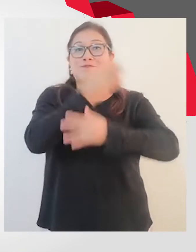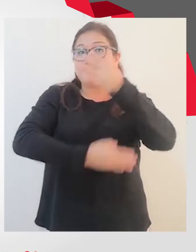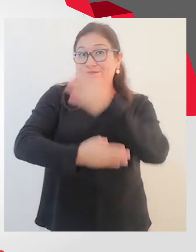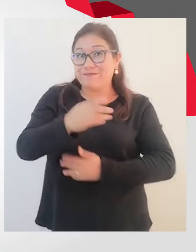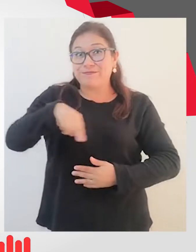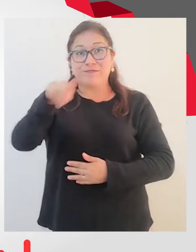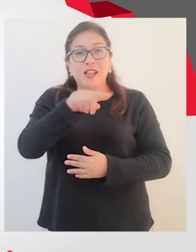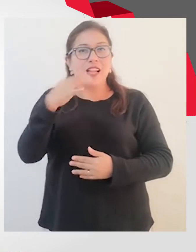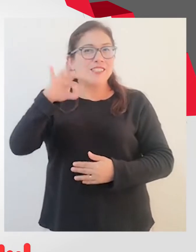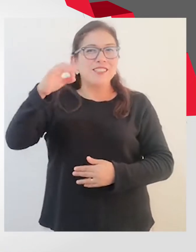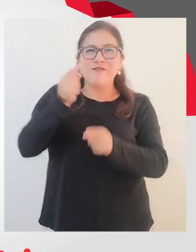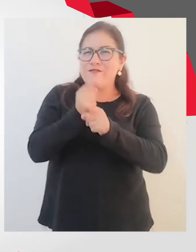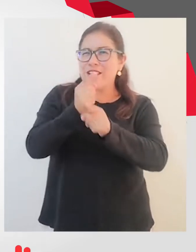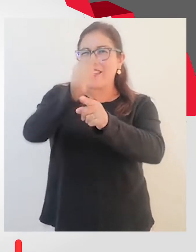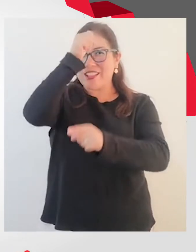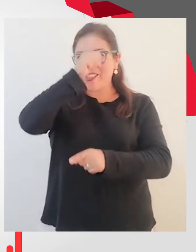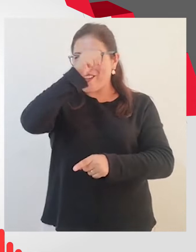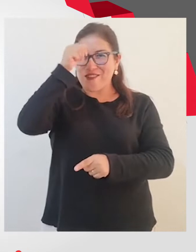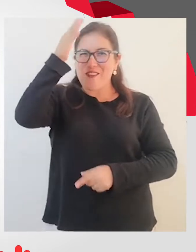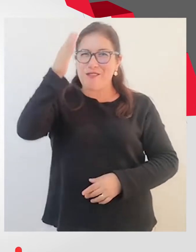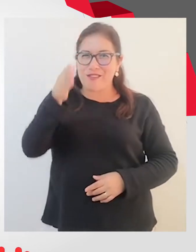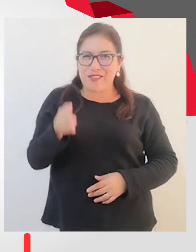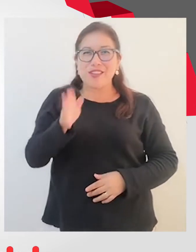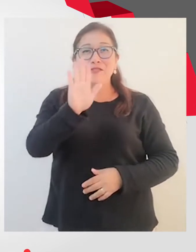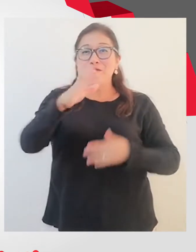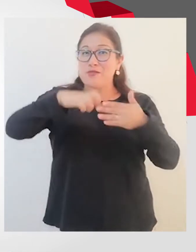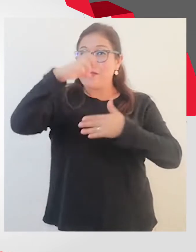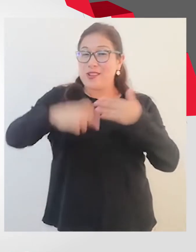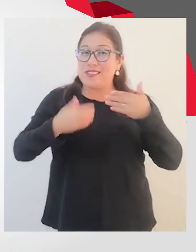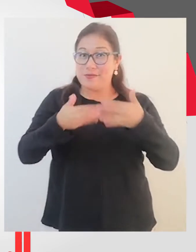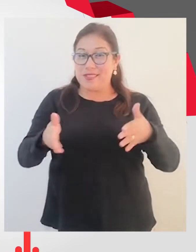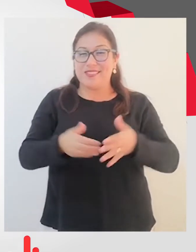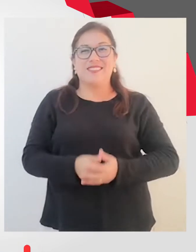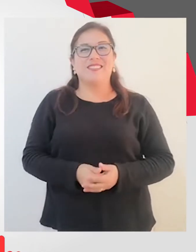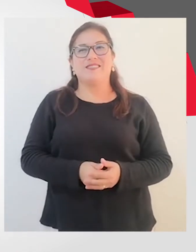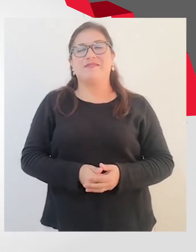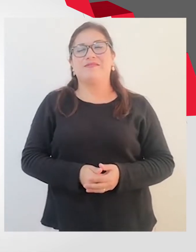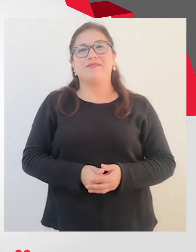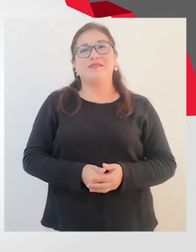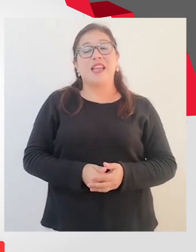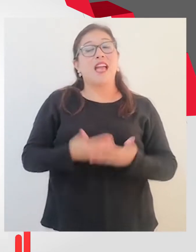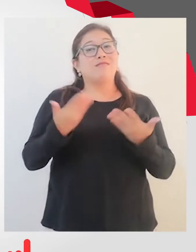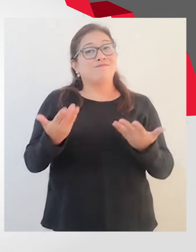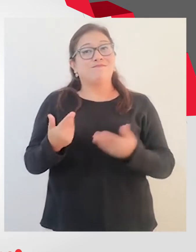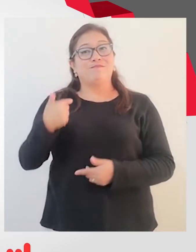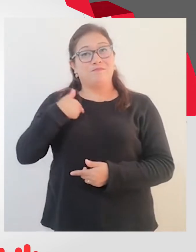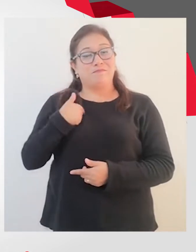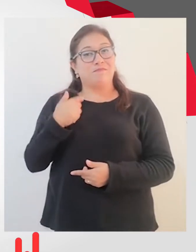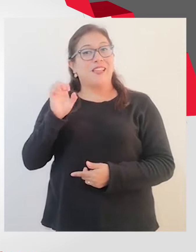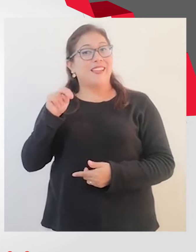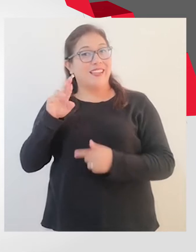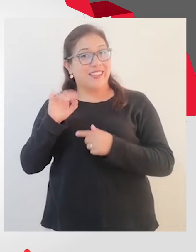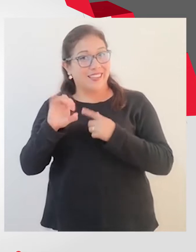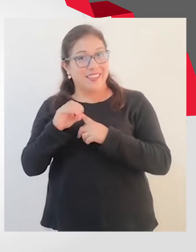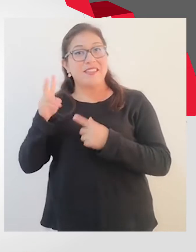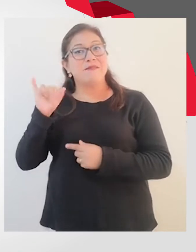discapacidad que nos sigue domingo a domingo en su programa Sin Barreras. Sus amigos Vilma